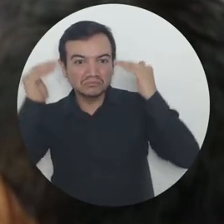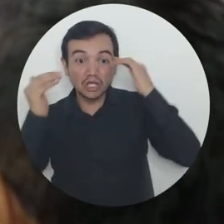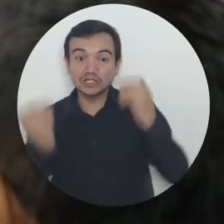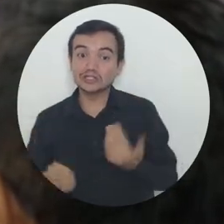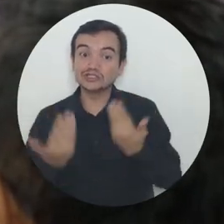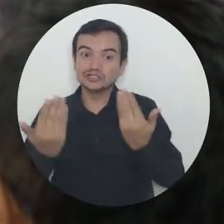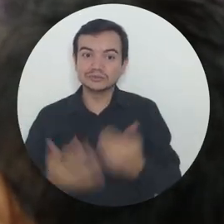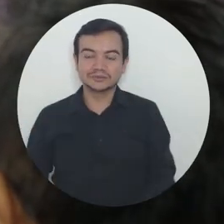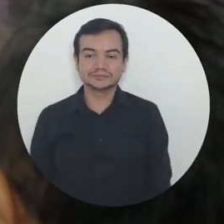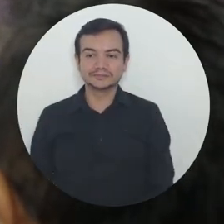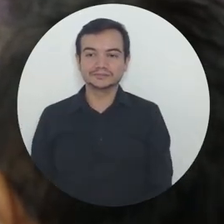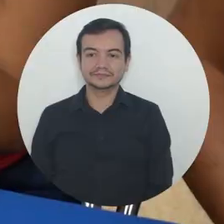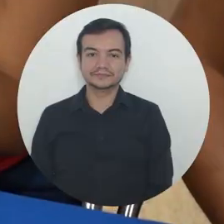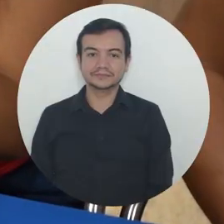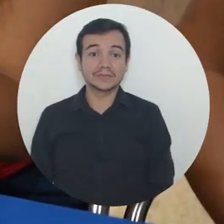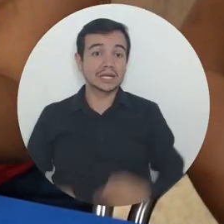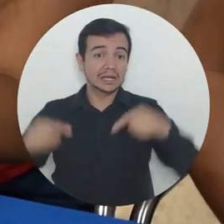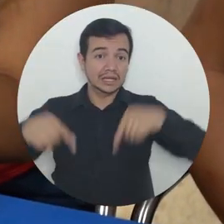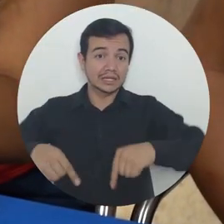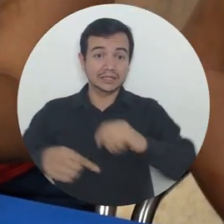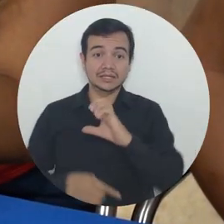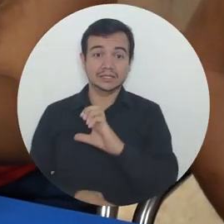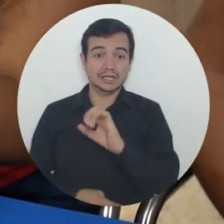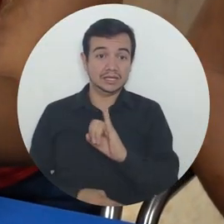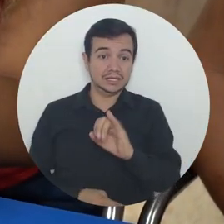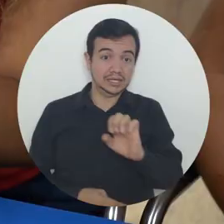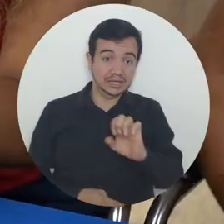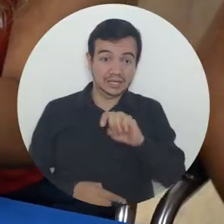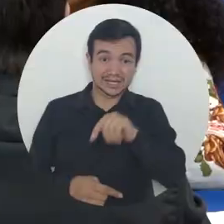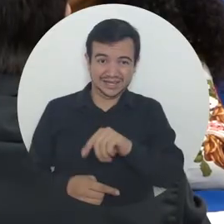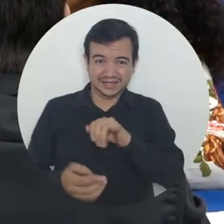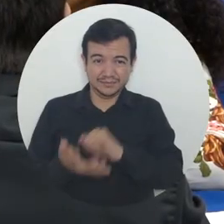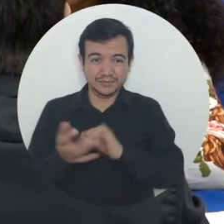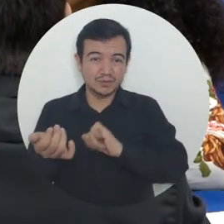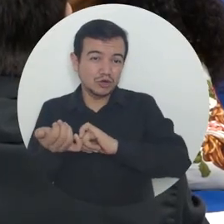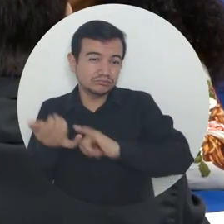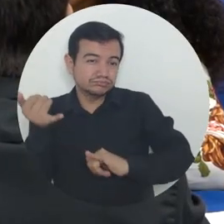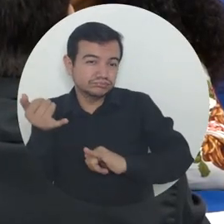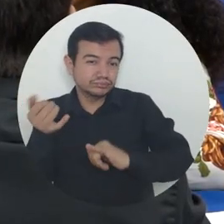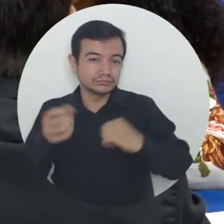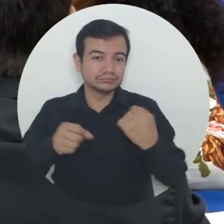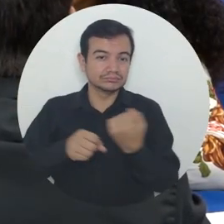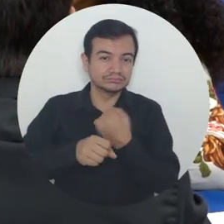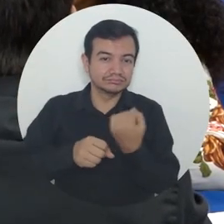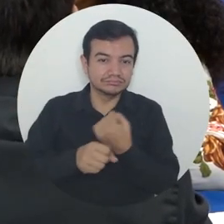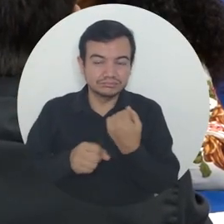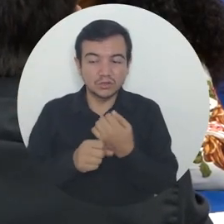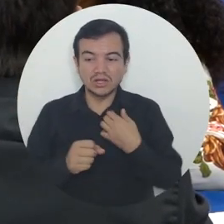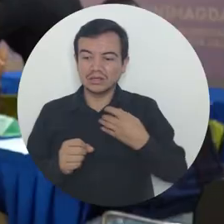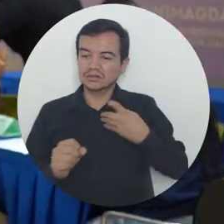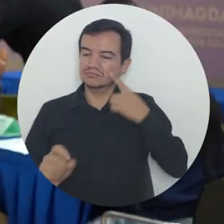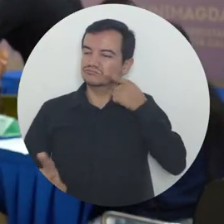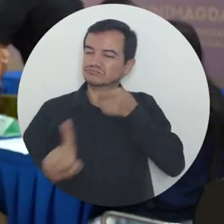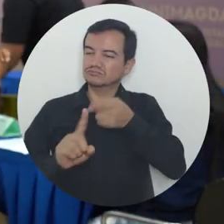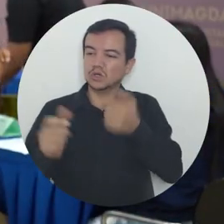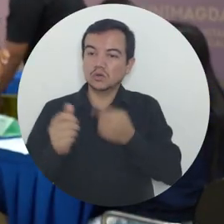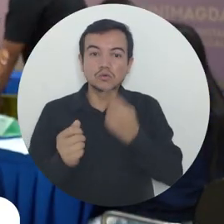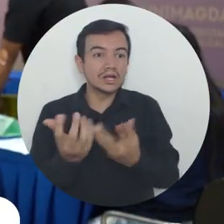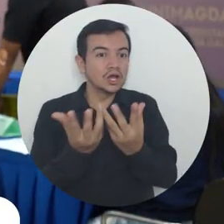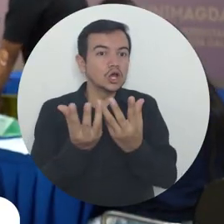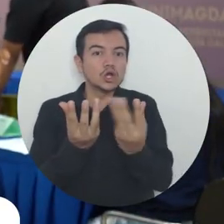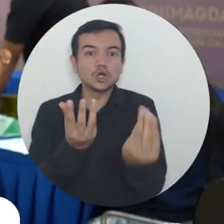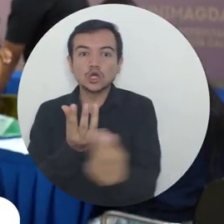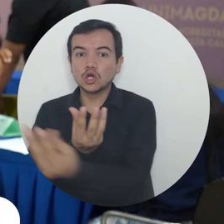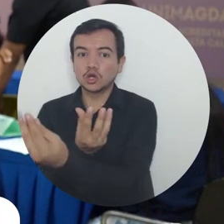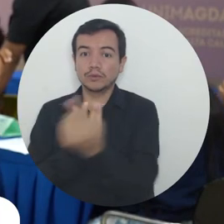después de salir, mirar proyectos y hacer un trabajo de competencias me parece genial. Nosotros en el Centro de